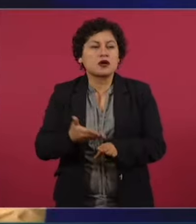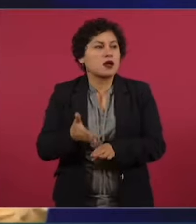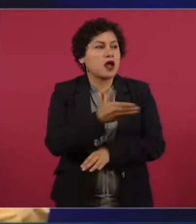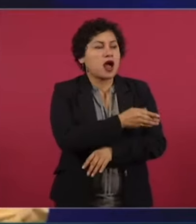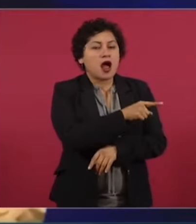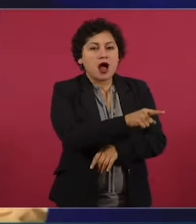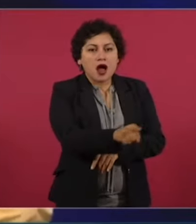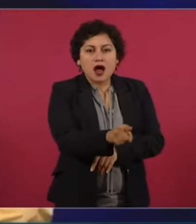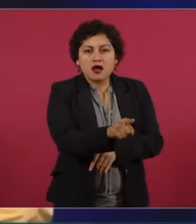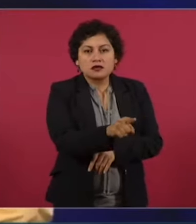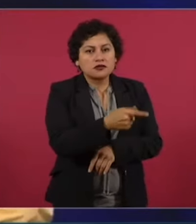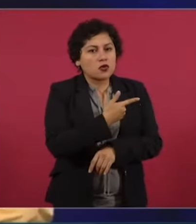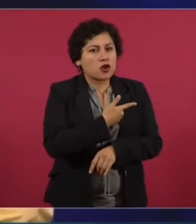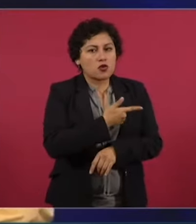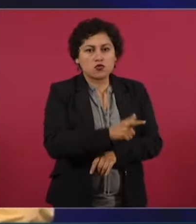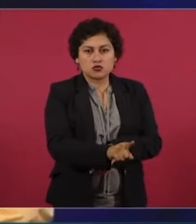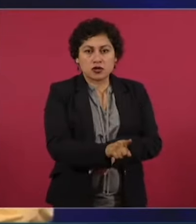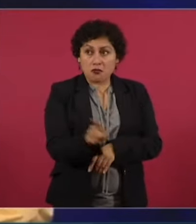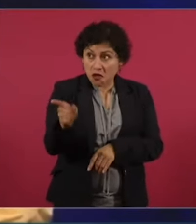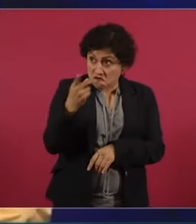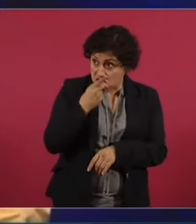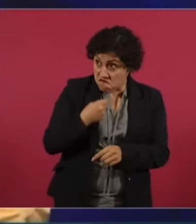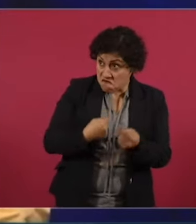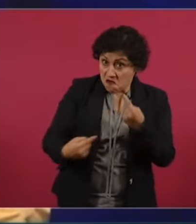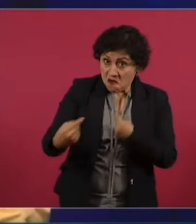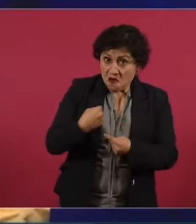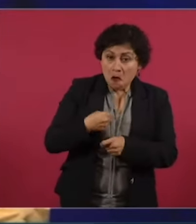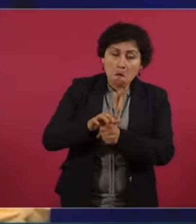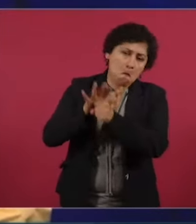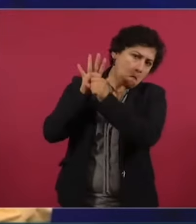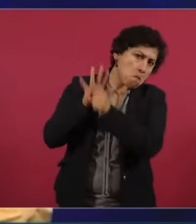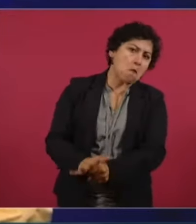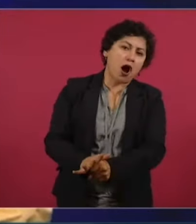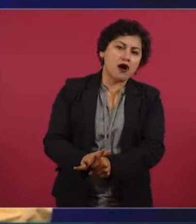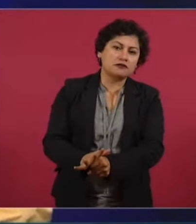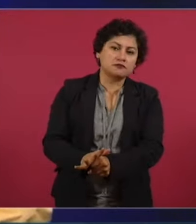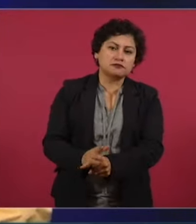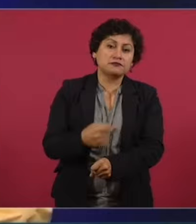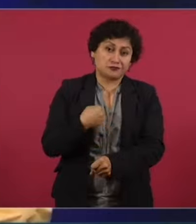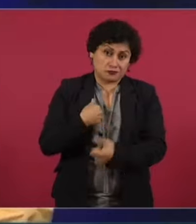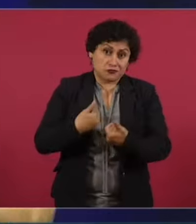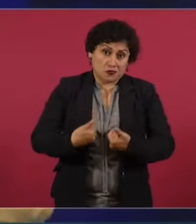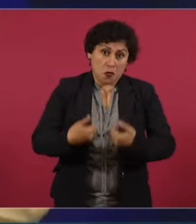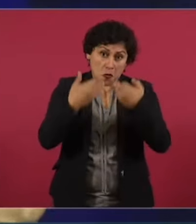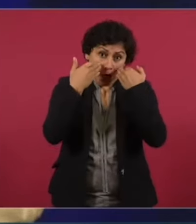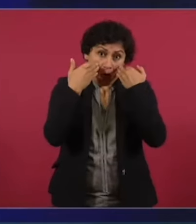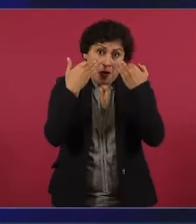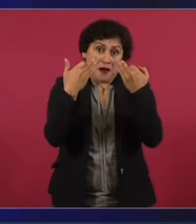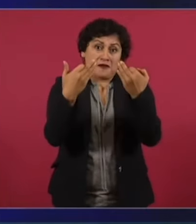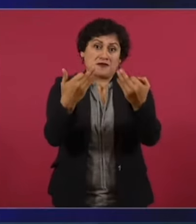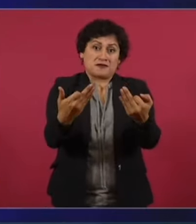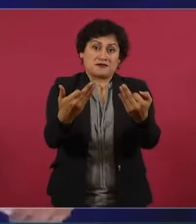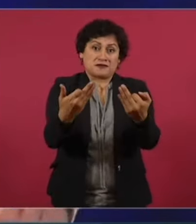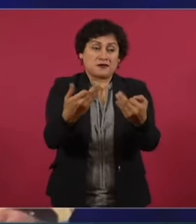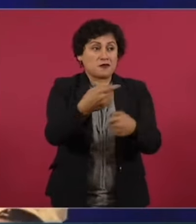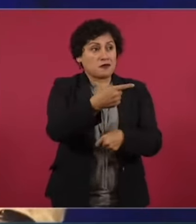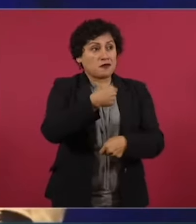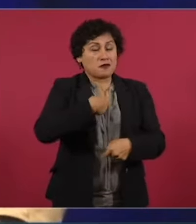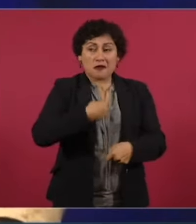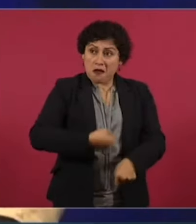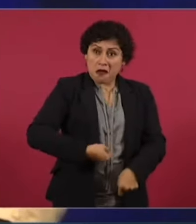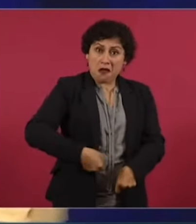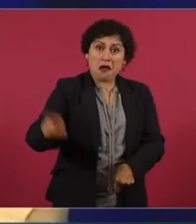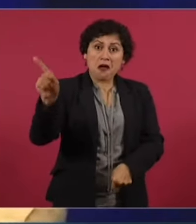le gustaba que criticaras lo que hacía. Y a mí varias veces me trató de mandar al rancho de López Obrador.